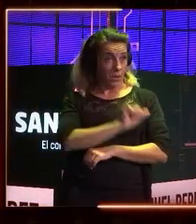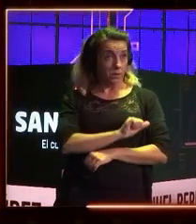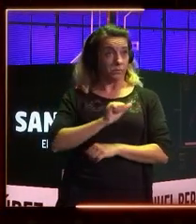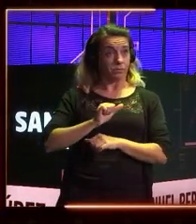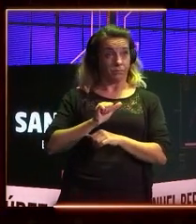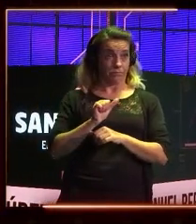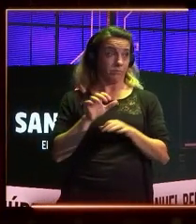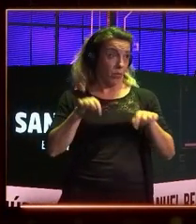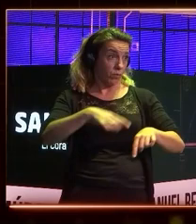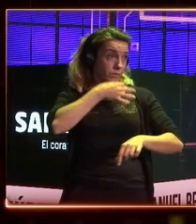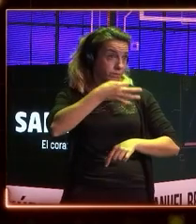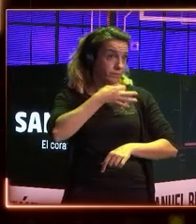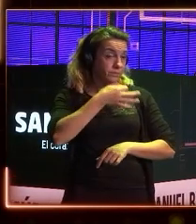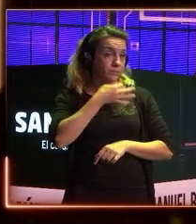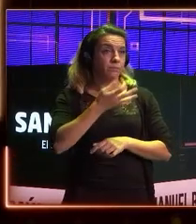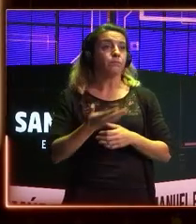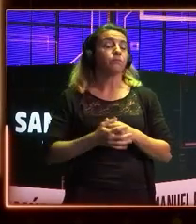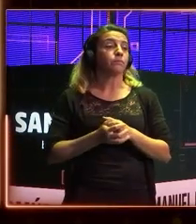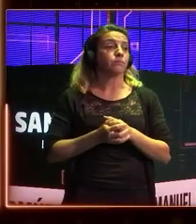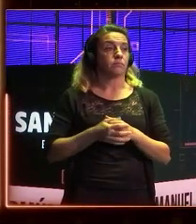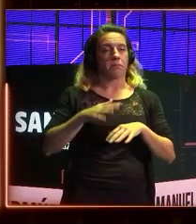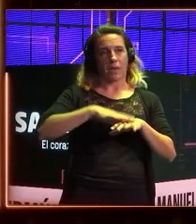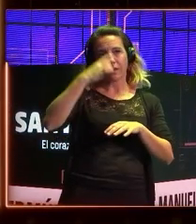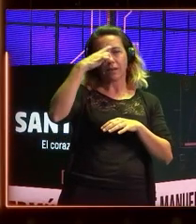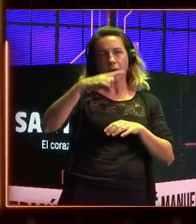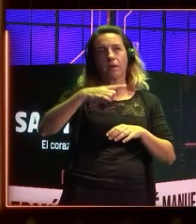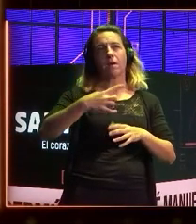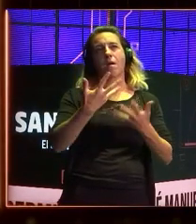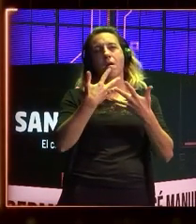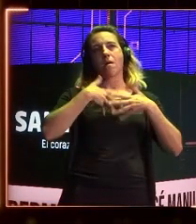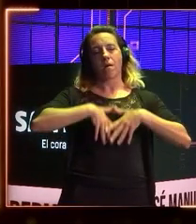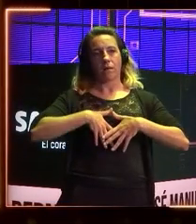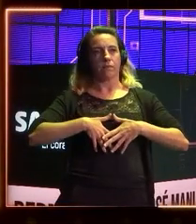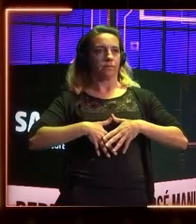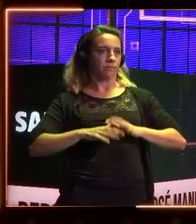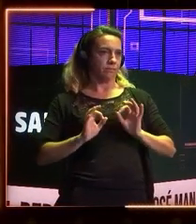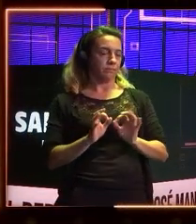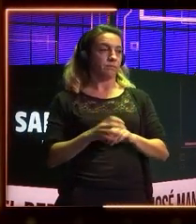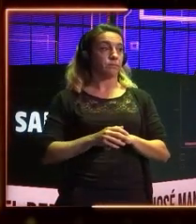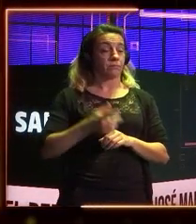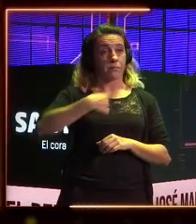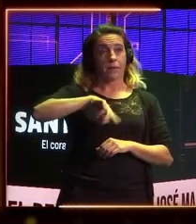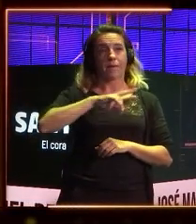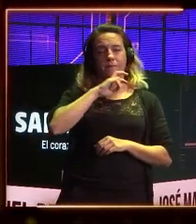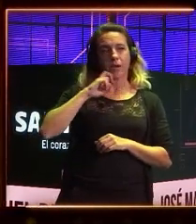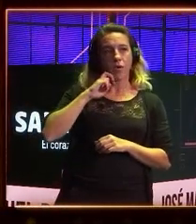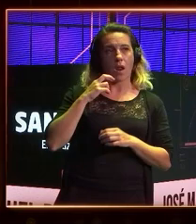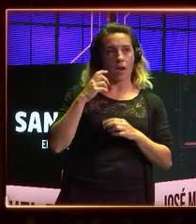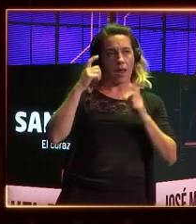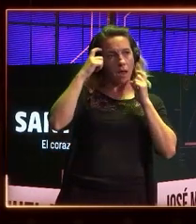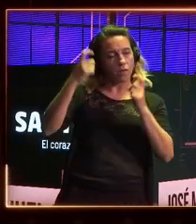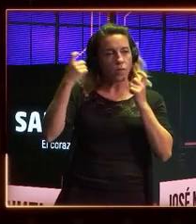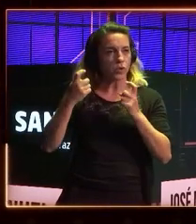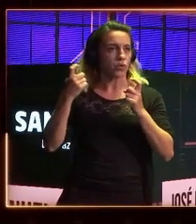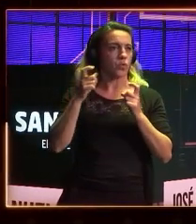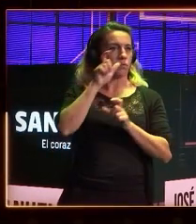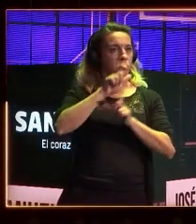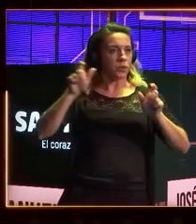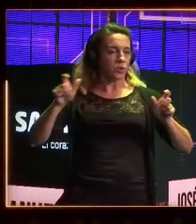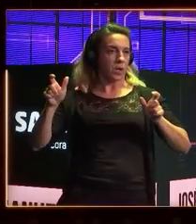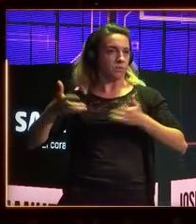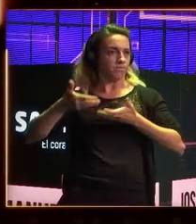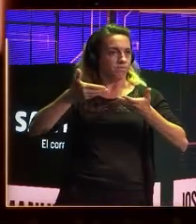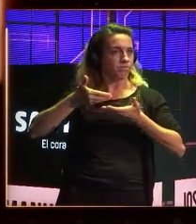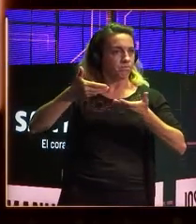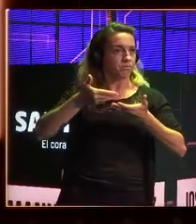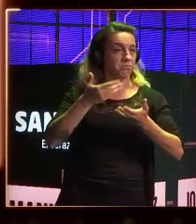lo que da una idea en lo que nos hemos convertido. Quiero valorar, además, el esfuerzo de los promotores y de los